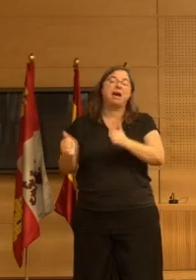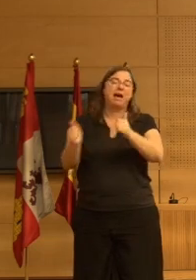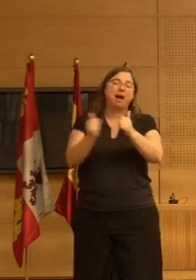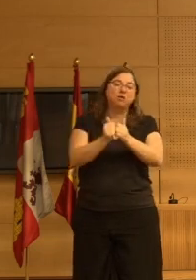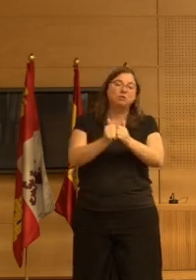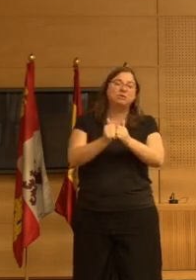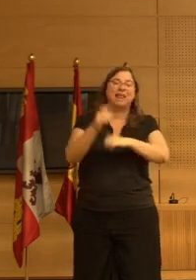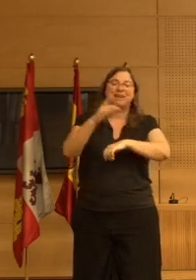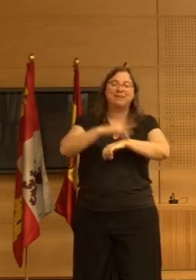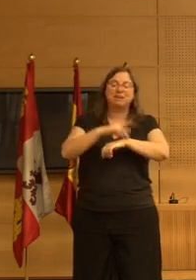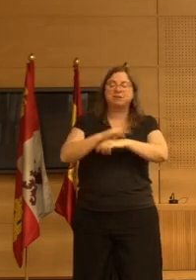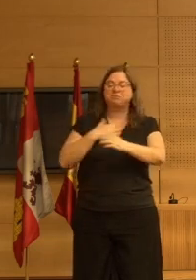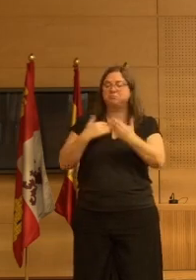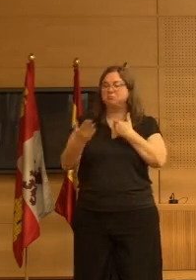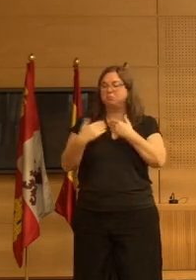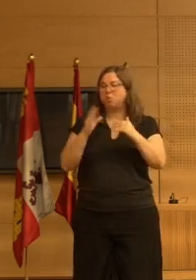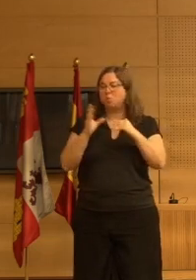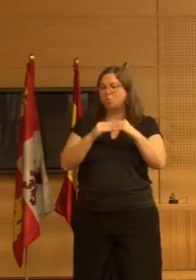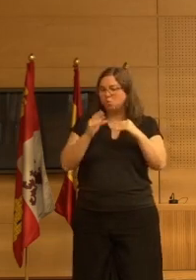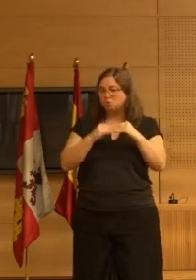se relacionan con los usuarios